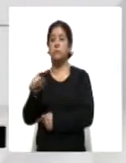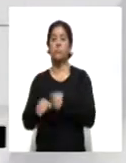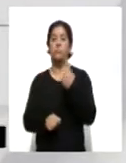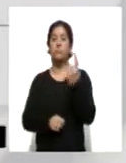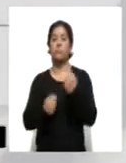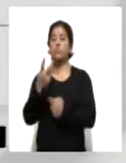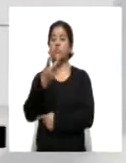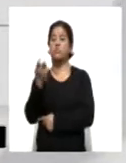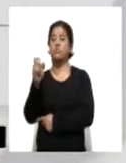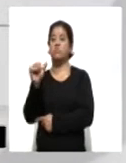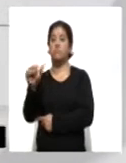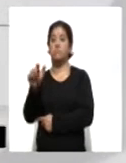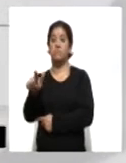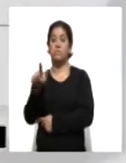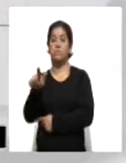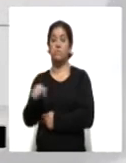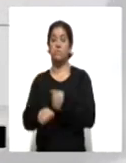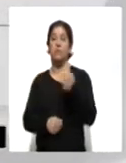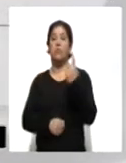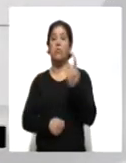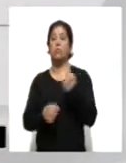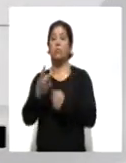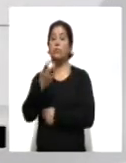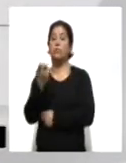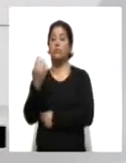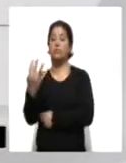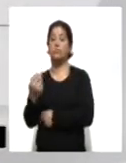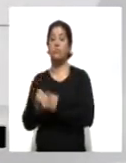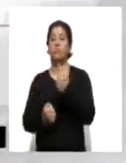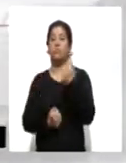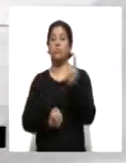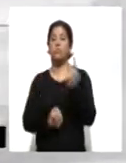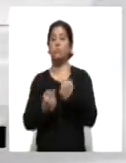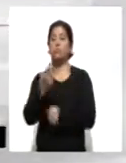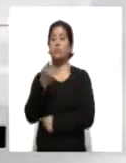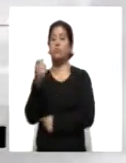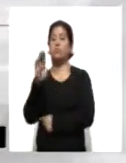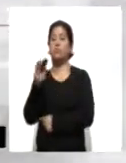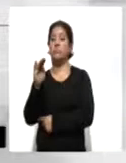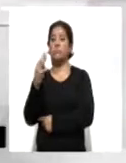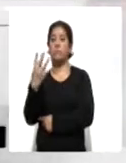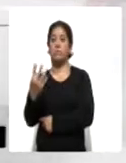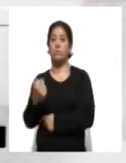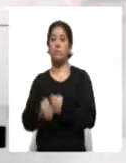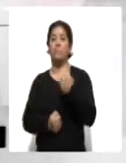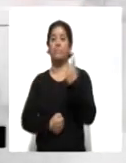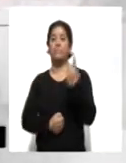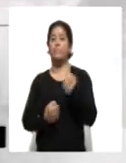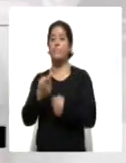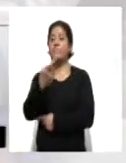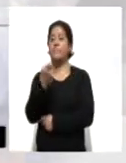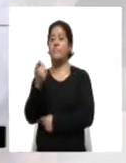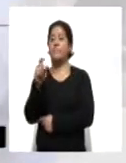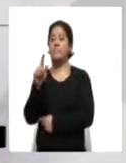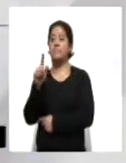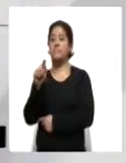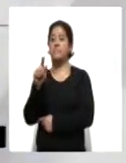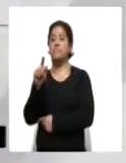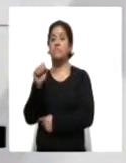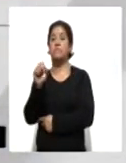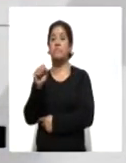217, Zompantepec 204, Santa Cruz Tlaxcala 194, Xalostoc 175,